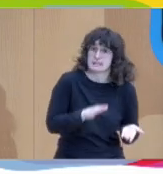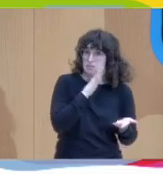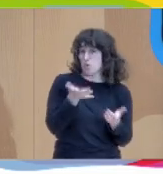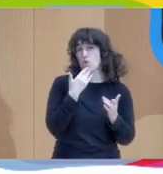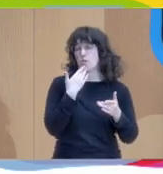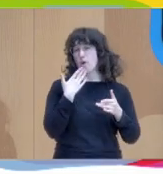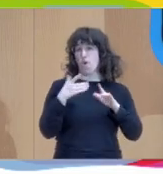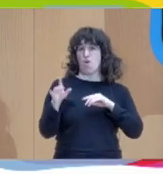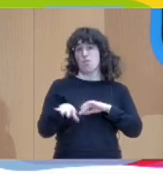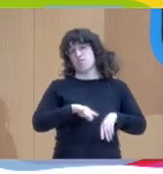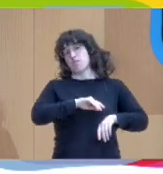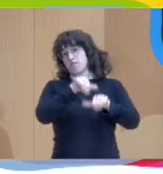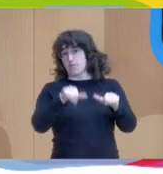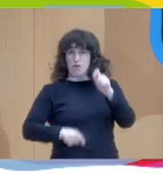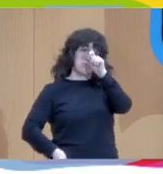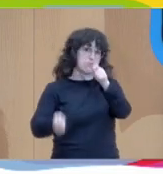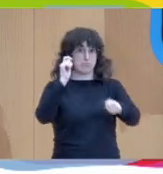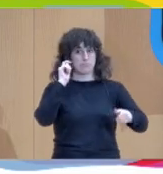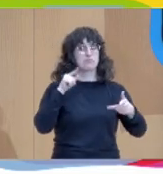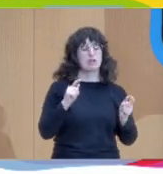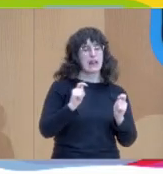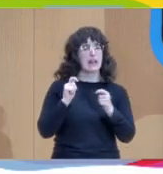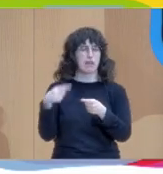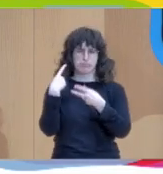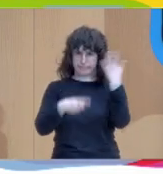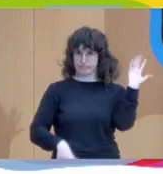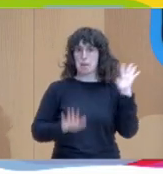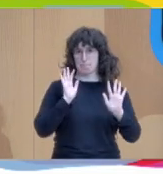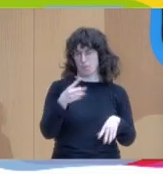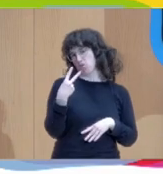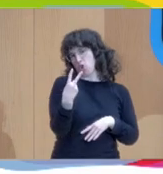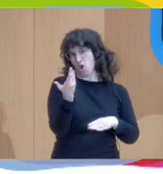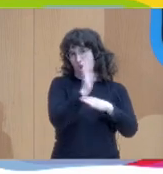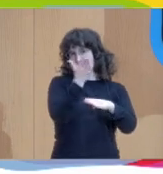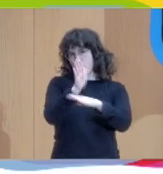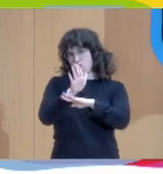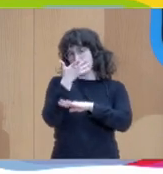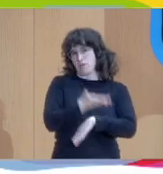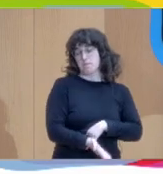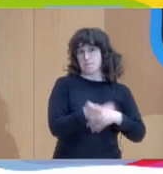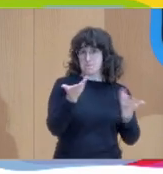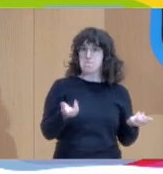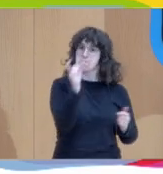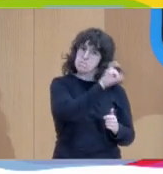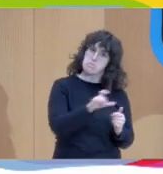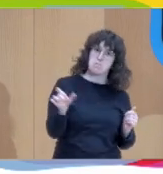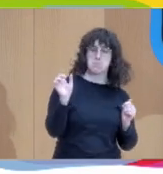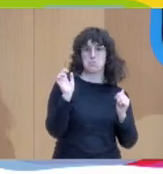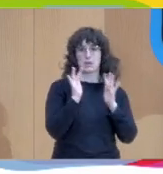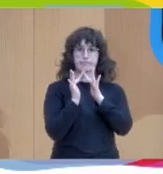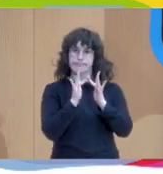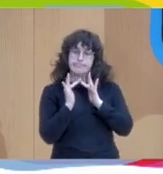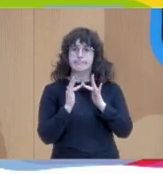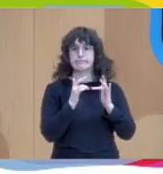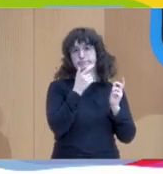muchas cosas, pero yo también voy a destacar dos. Una es que toda la gente con la que yo he tenido la oportunidad de facilitar